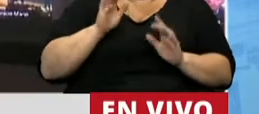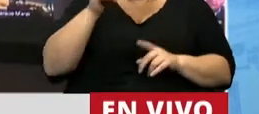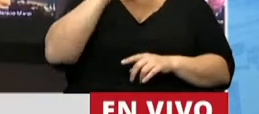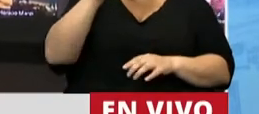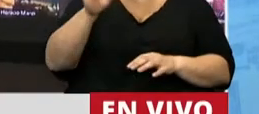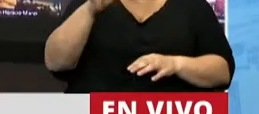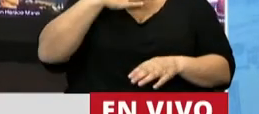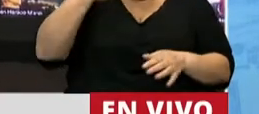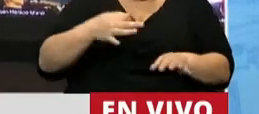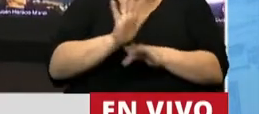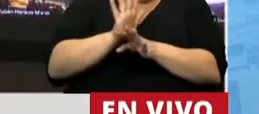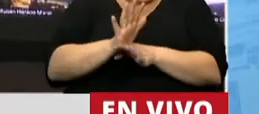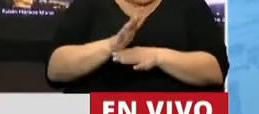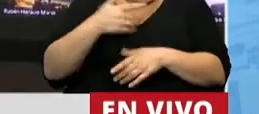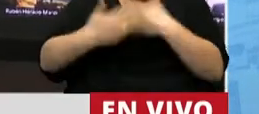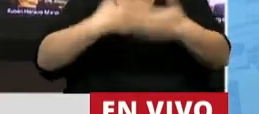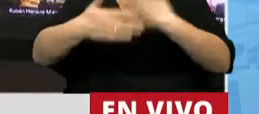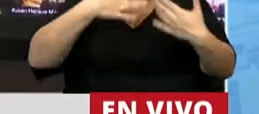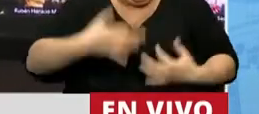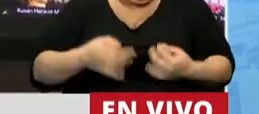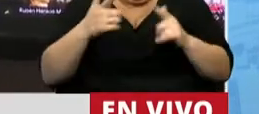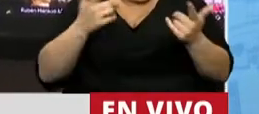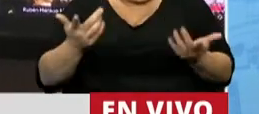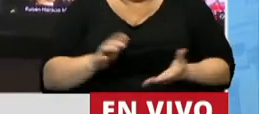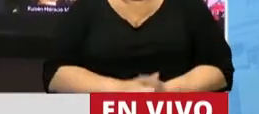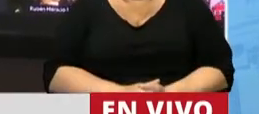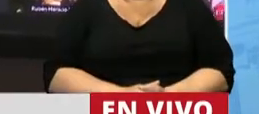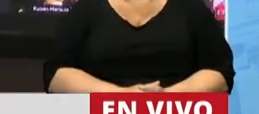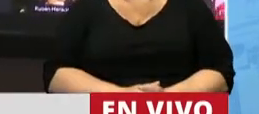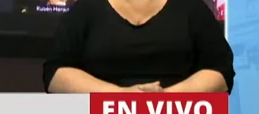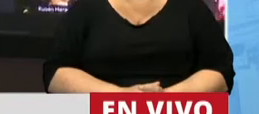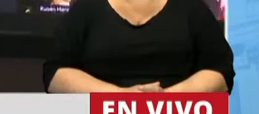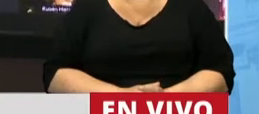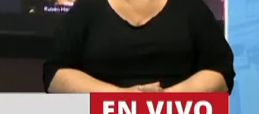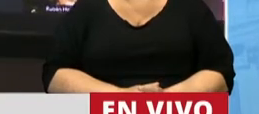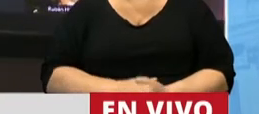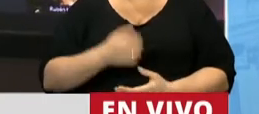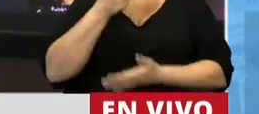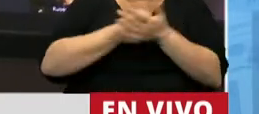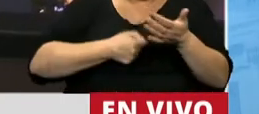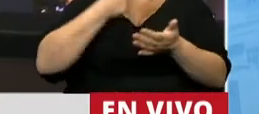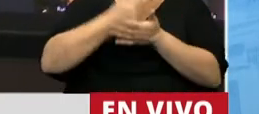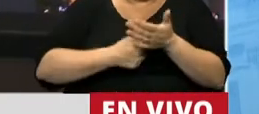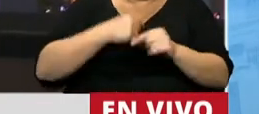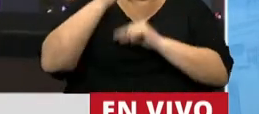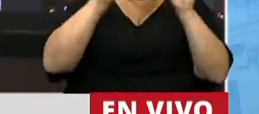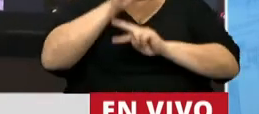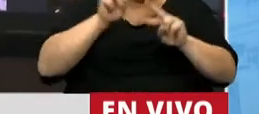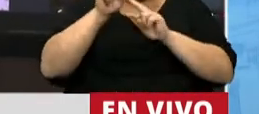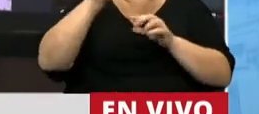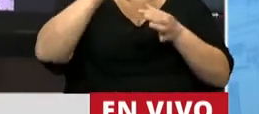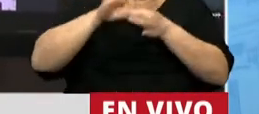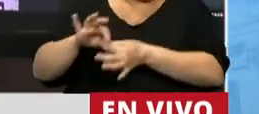acompañado con el desarrollo real de las mismas. Cada intento de construcción